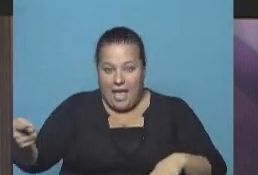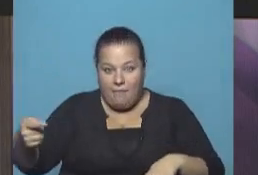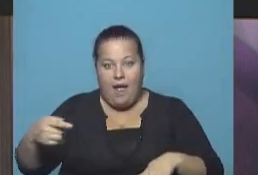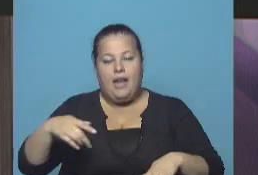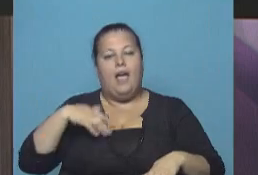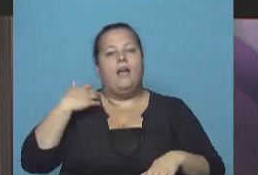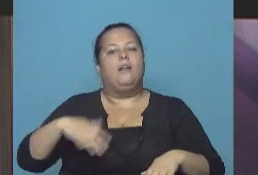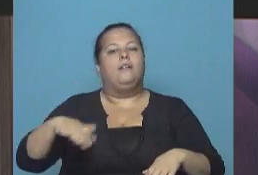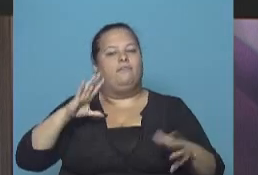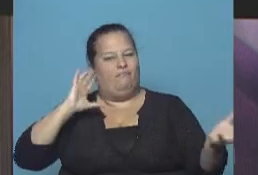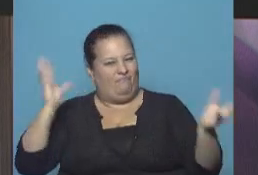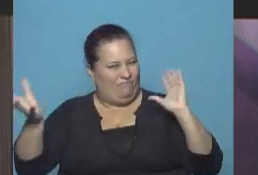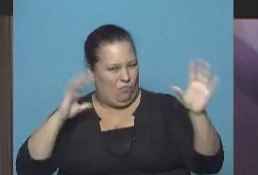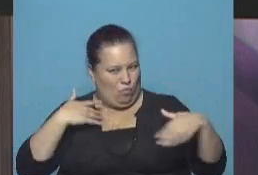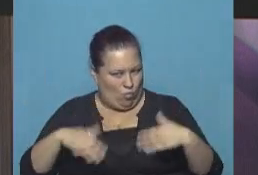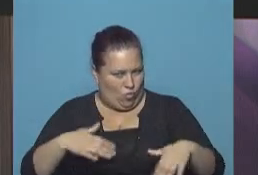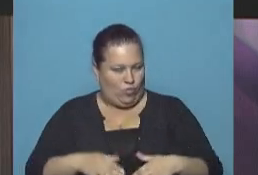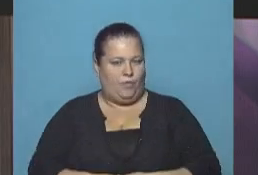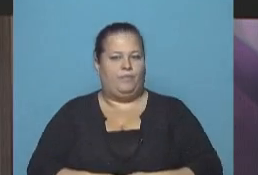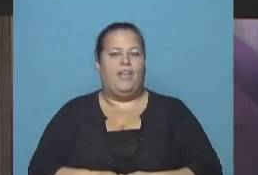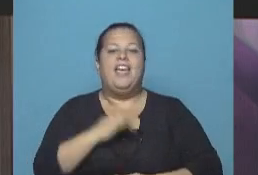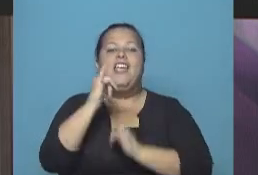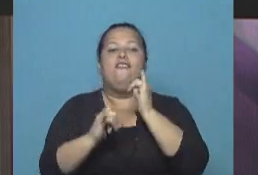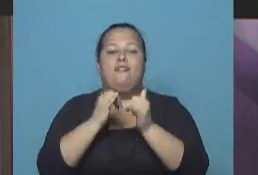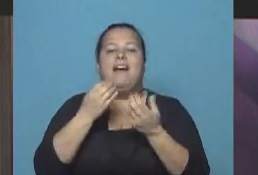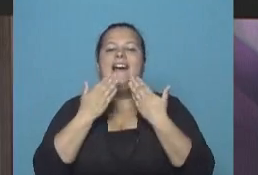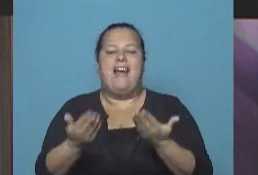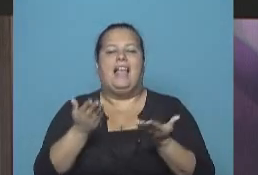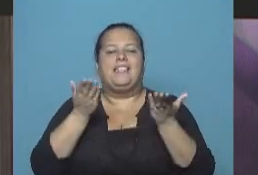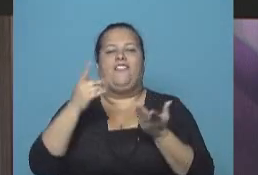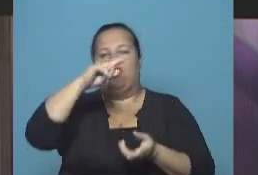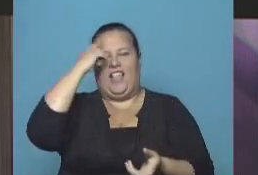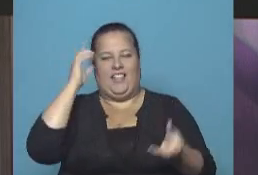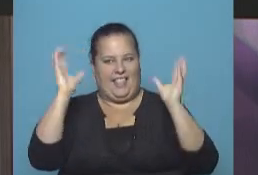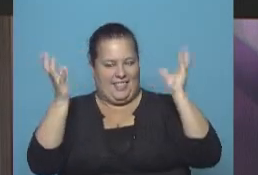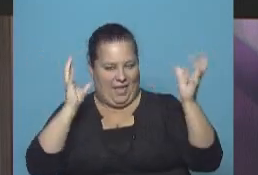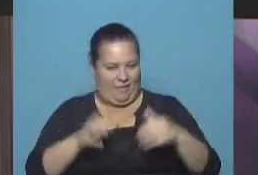viene mucha inestabilidad. La información es gentileza del Servicio Meteorológico Nacional.